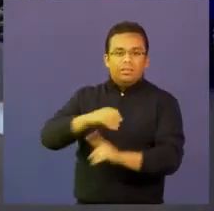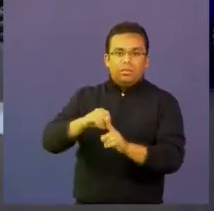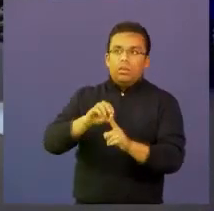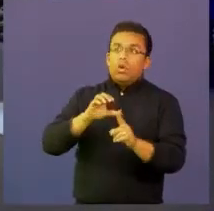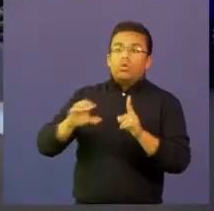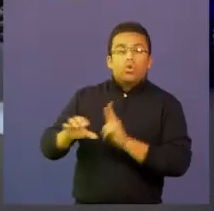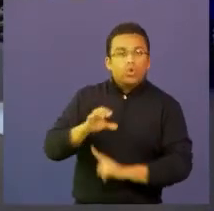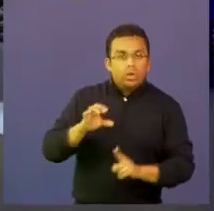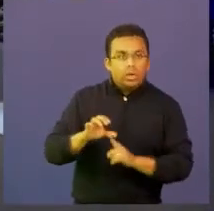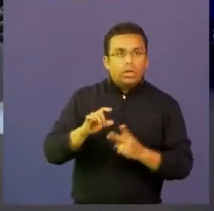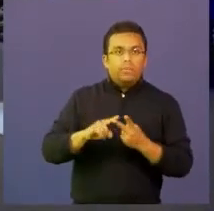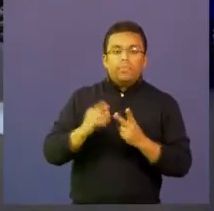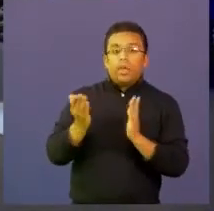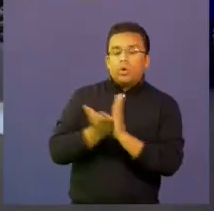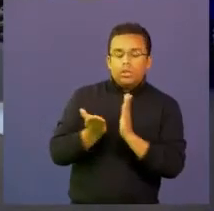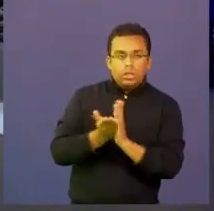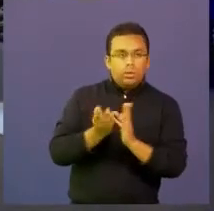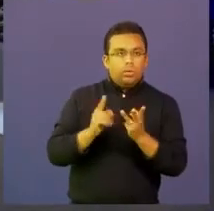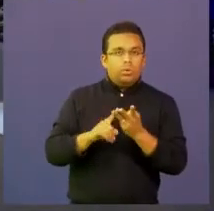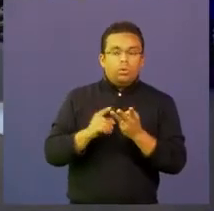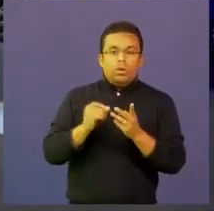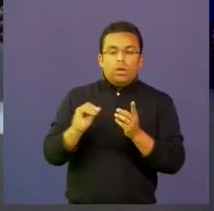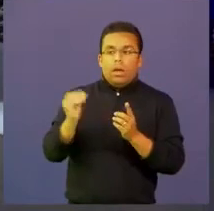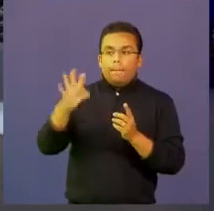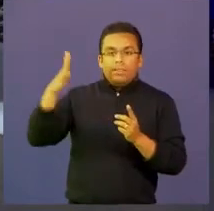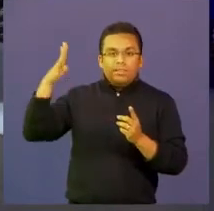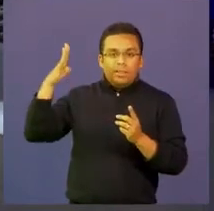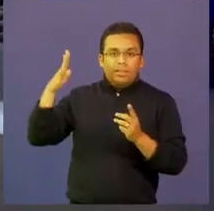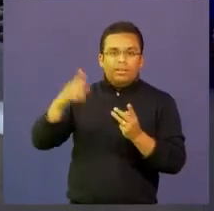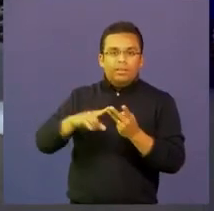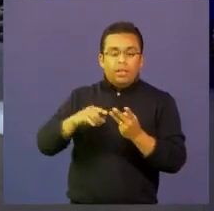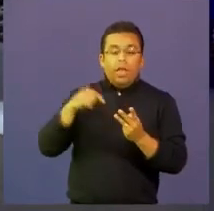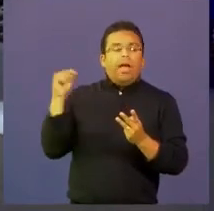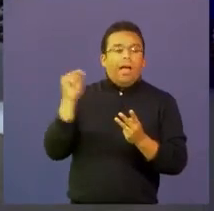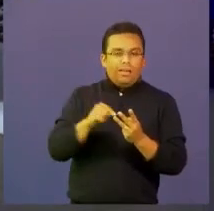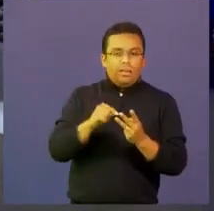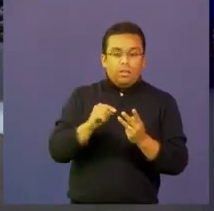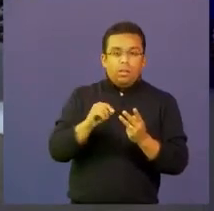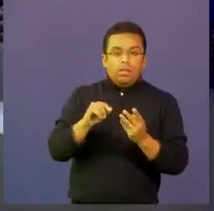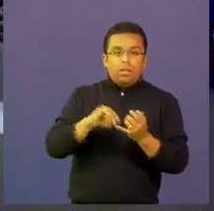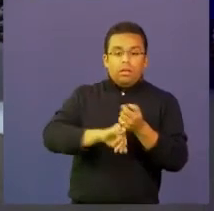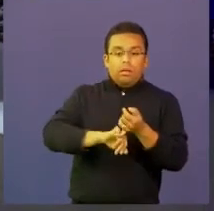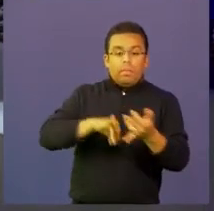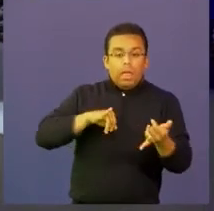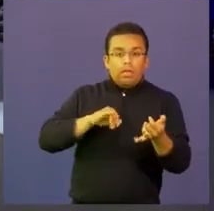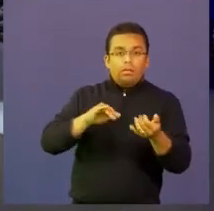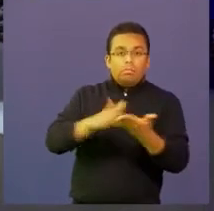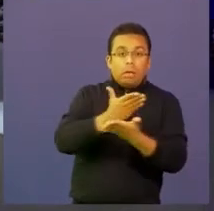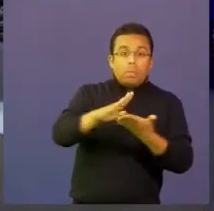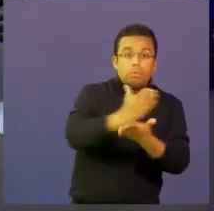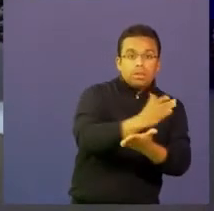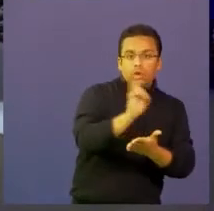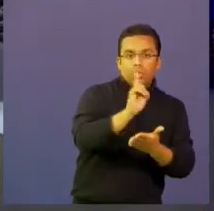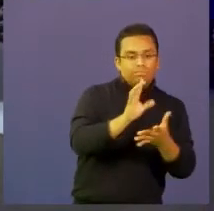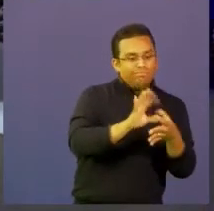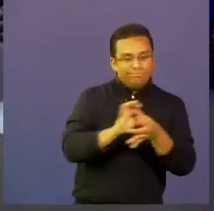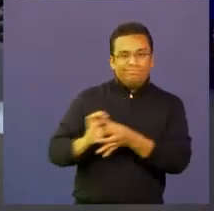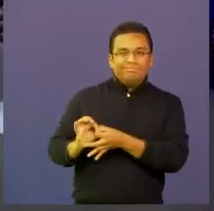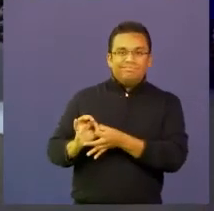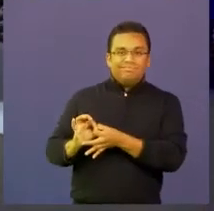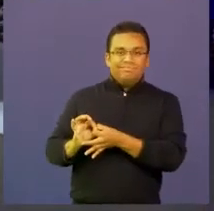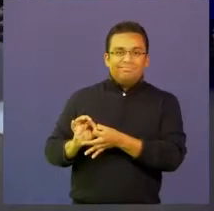cultural desde lo educativo desde lo ambiental ahí están relacionados no son independientes no son solos están trabajando conjuntamente